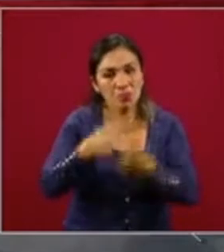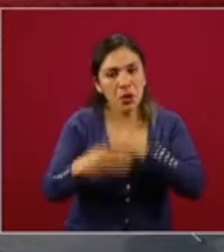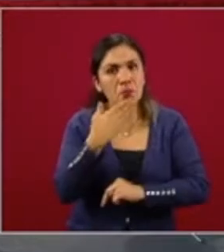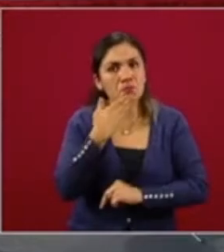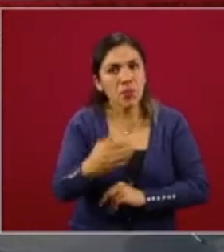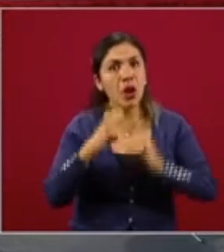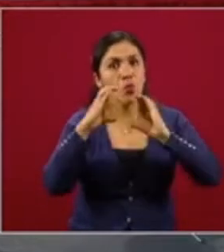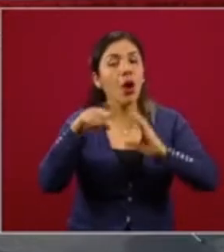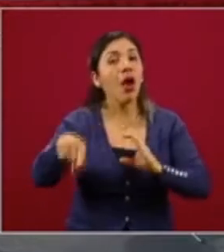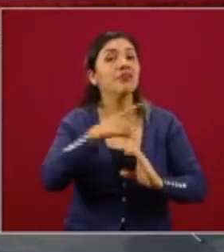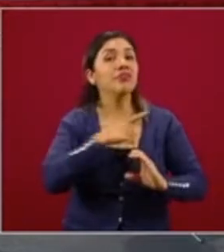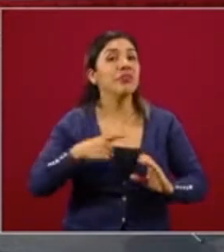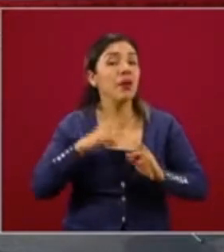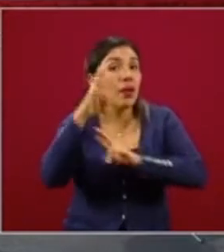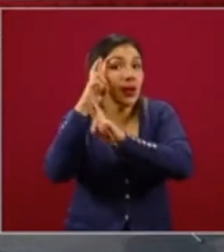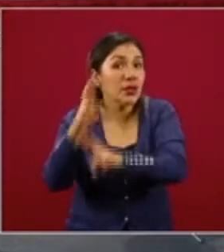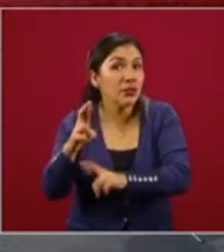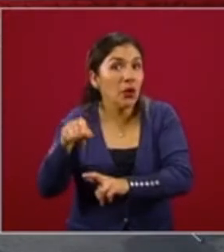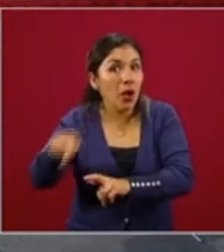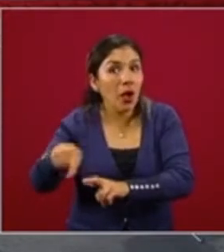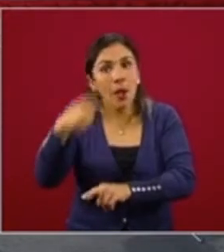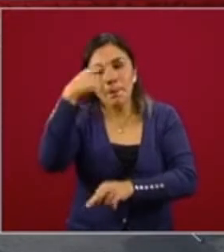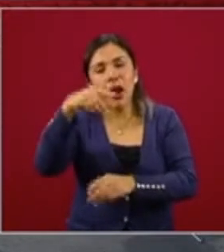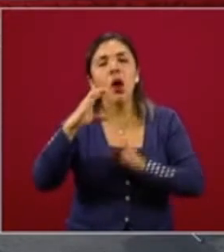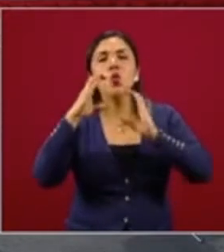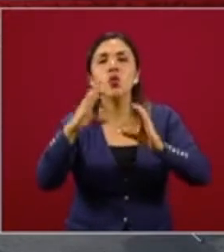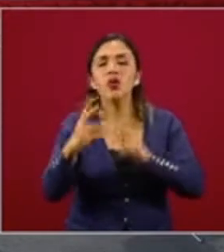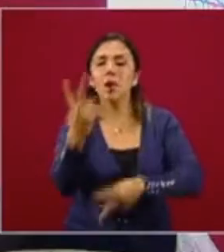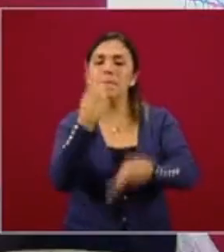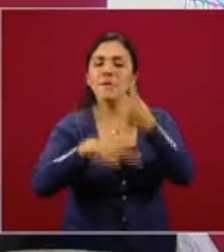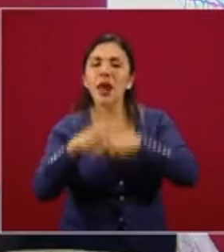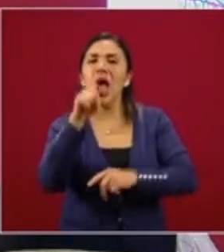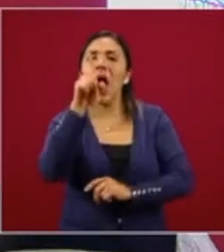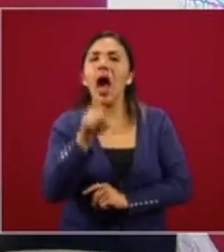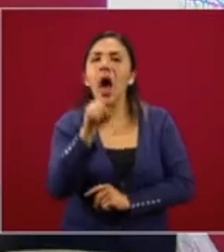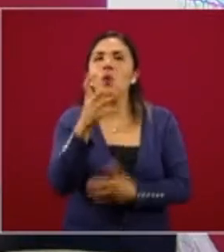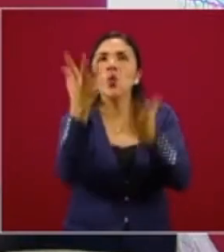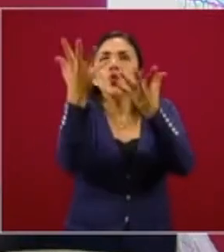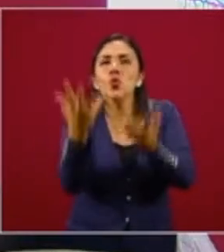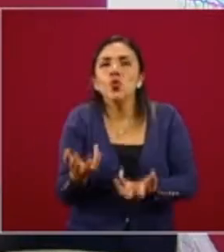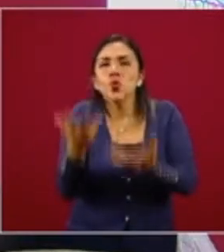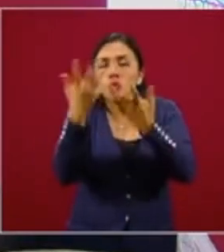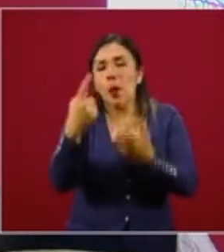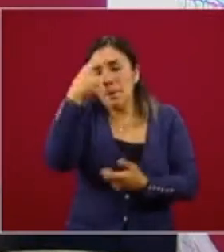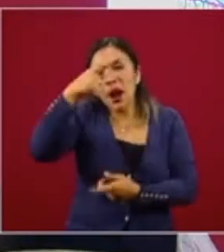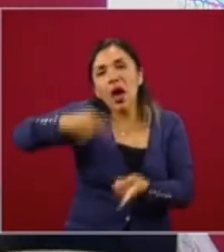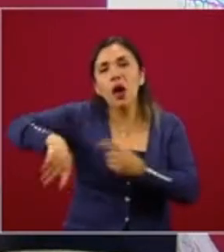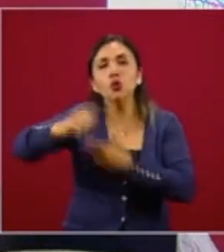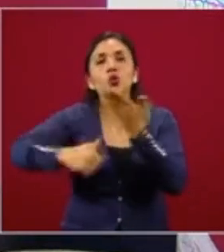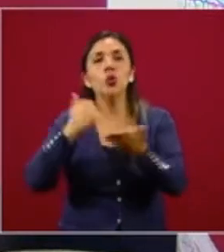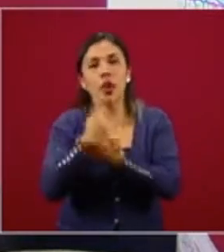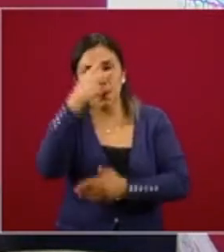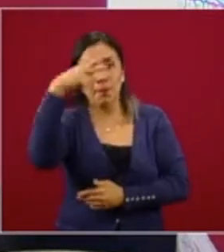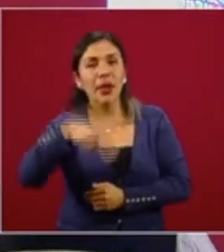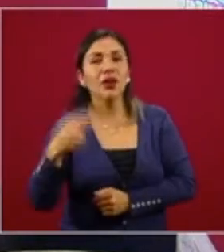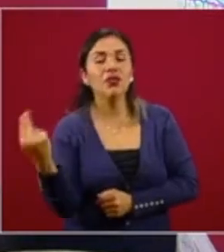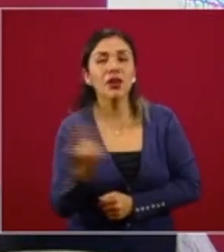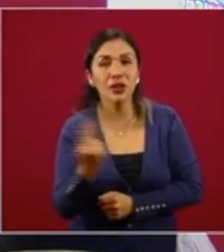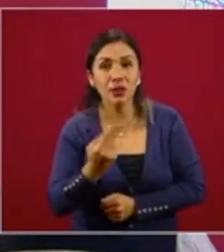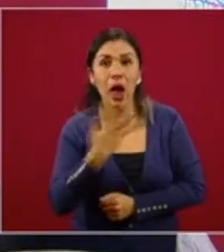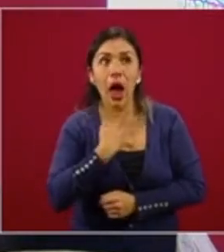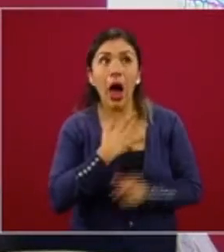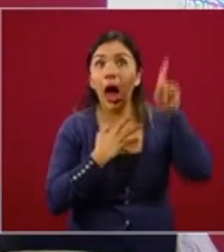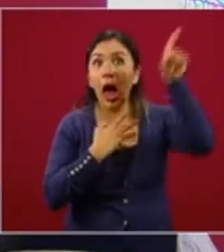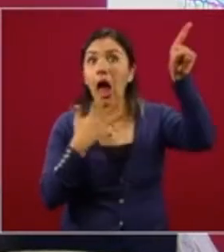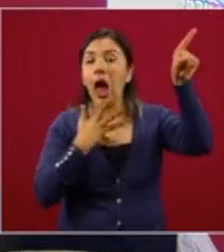tienen que mantener. Hay una zona de recarga del acuífero, agua que consume la Ciudad de México, hay pozos allá que vienen y